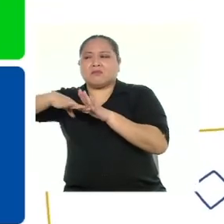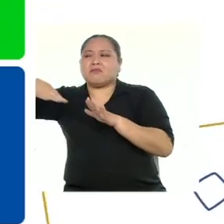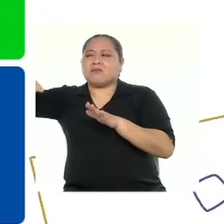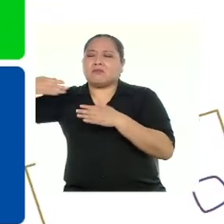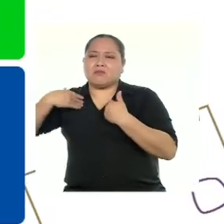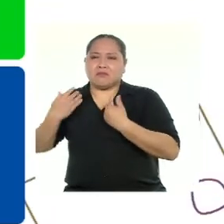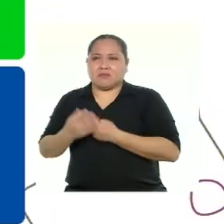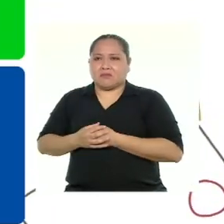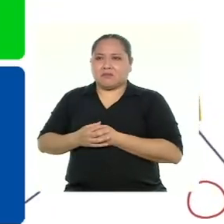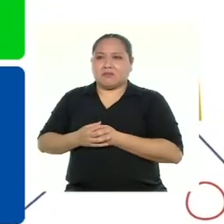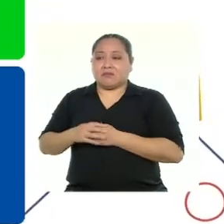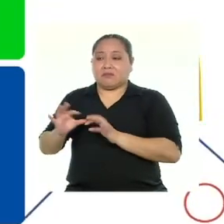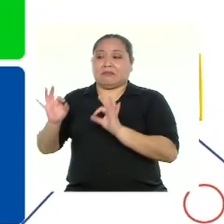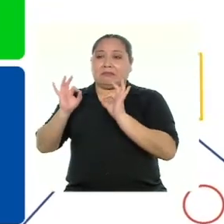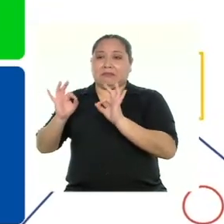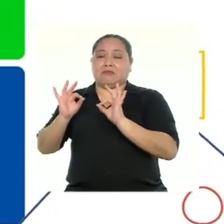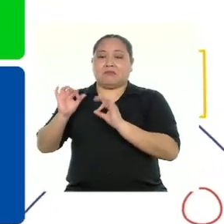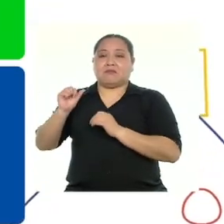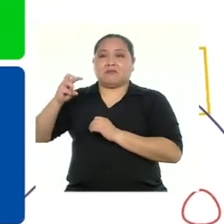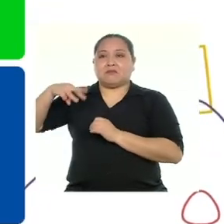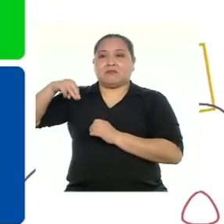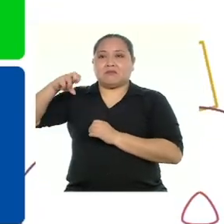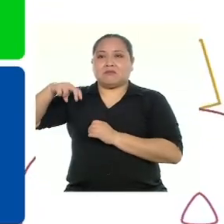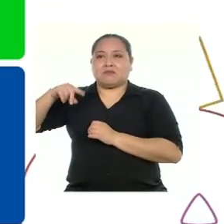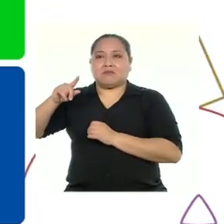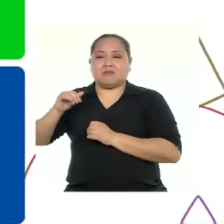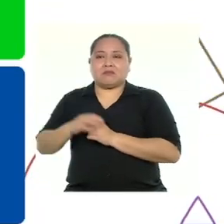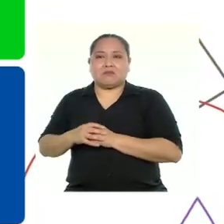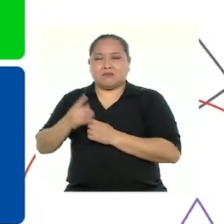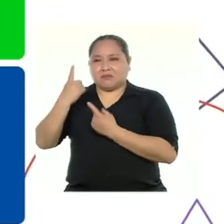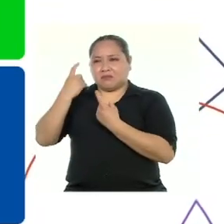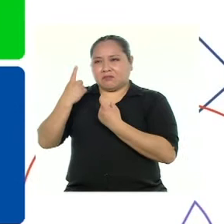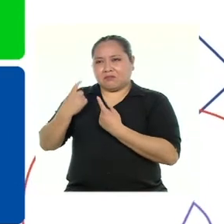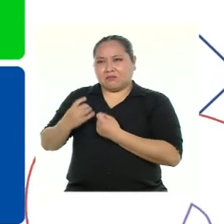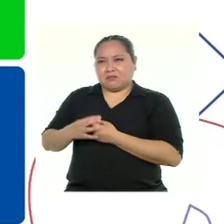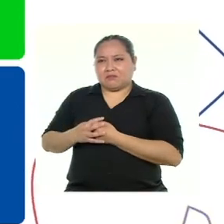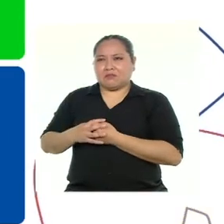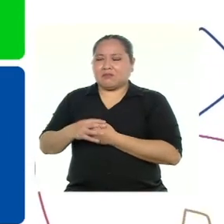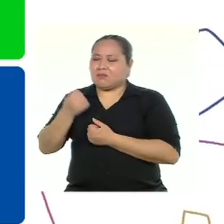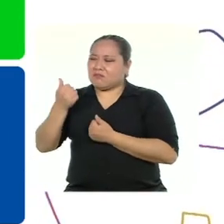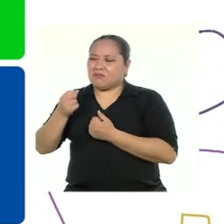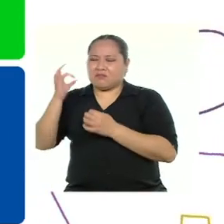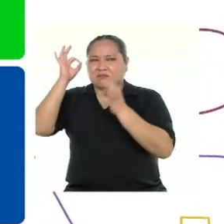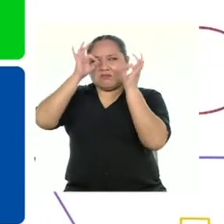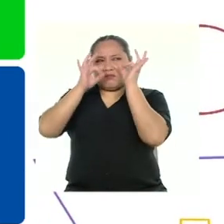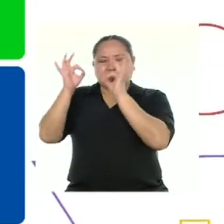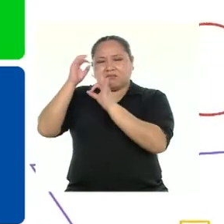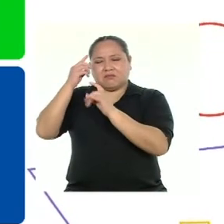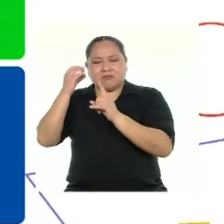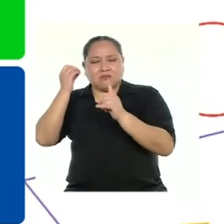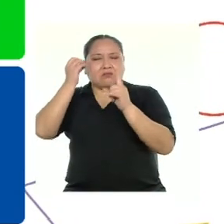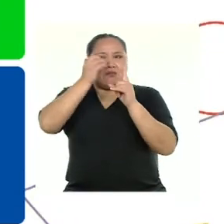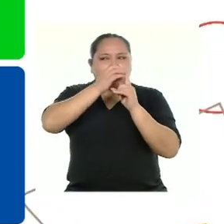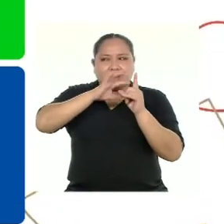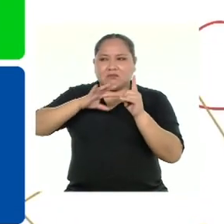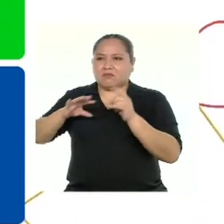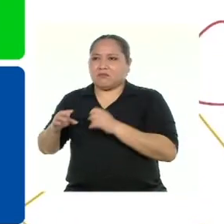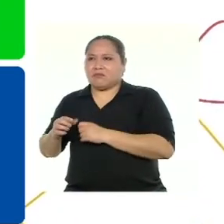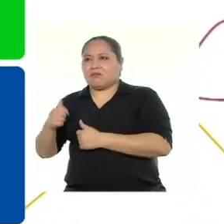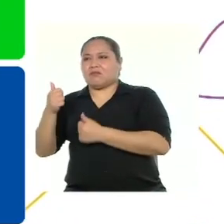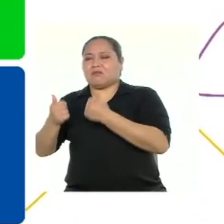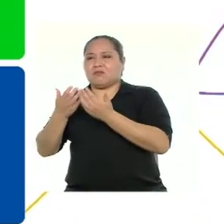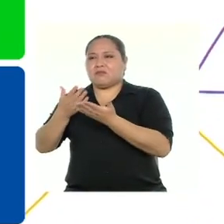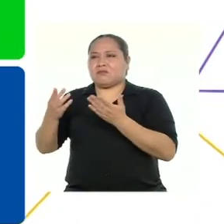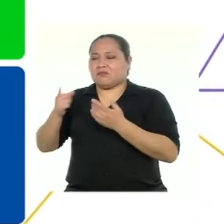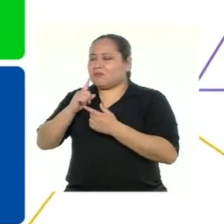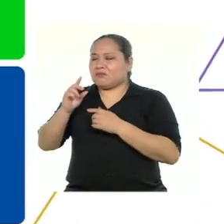Hemos llegado a las amenazas Para reconocerlas preguntémonos ¿Qué me distrae de mis objetivos? ¿Qué situaciones del